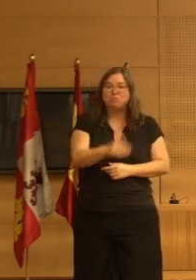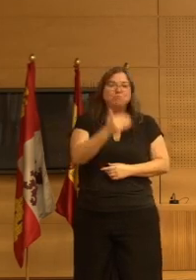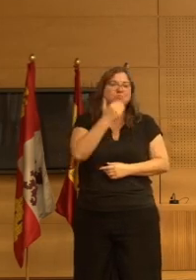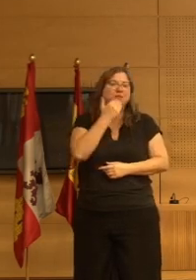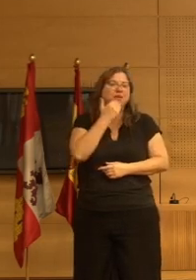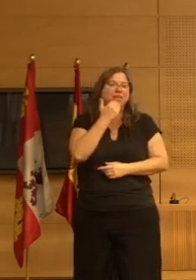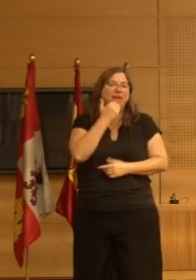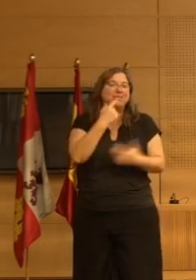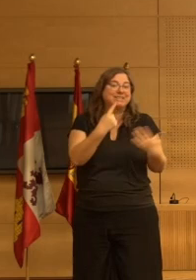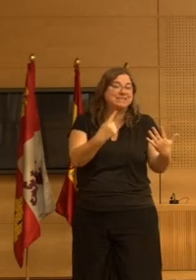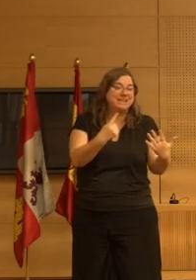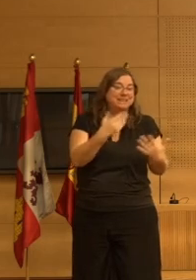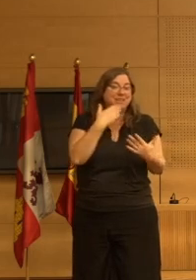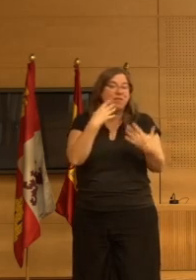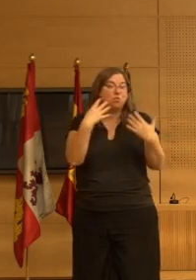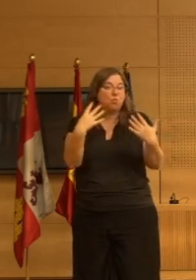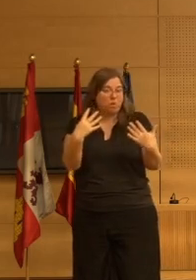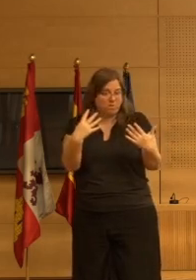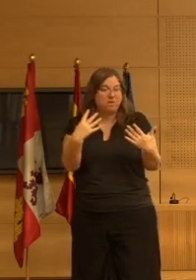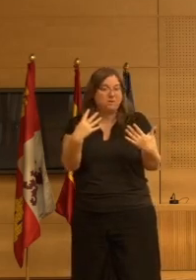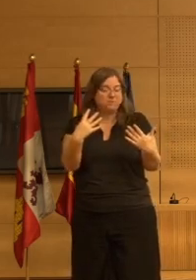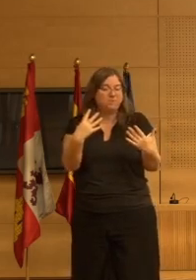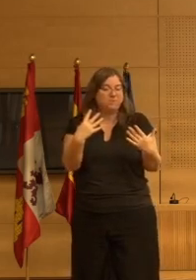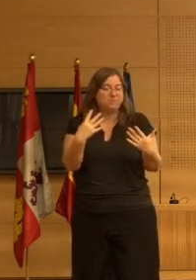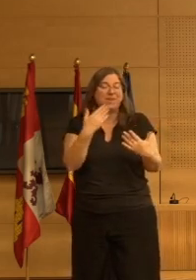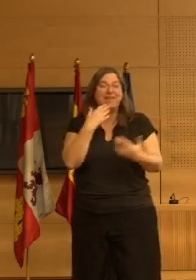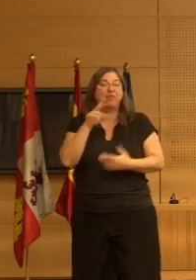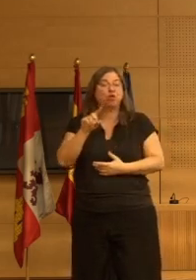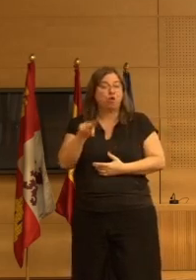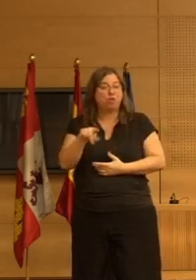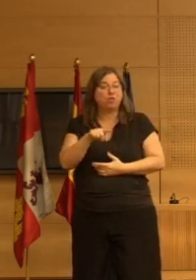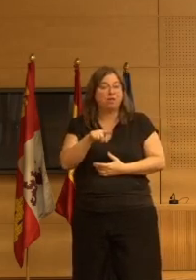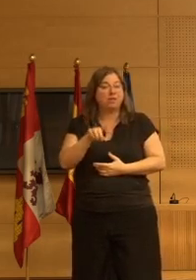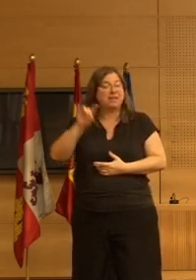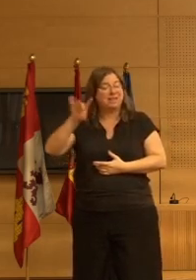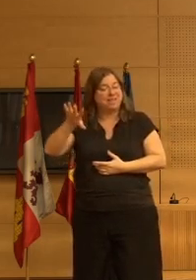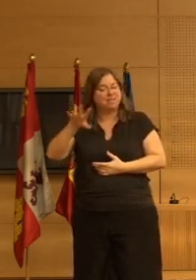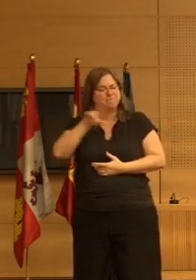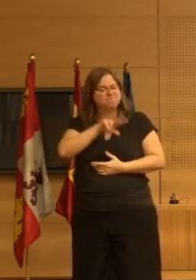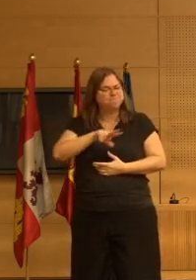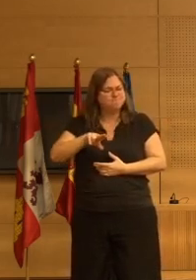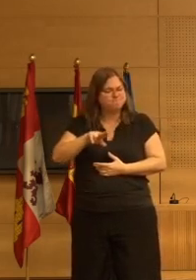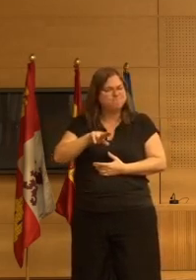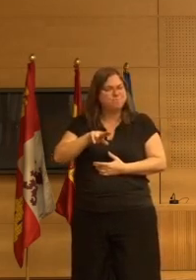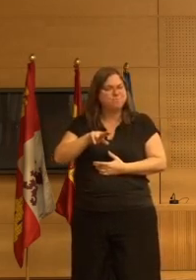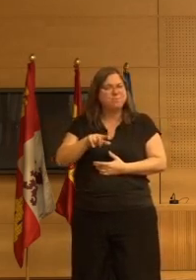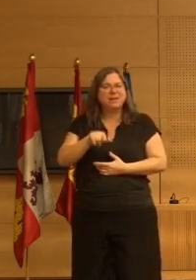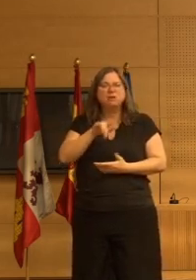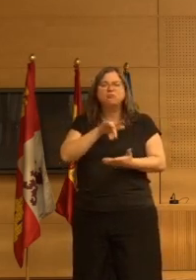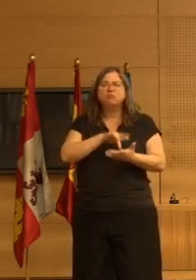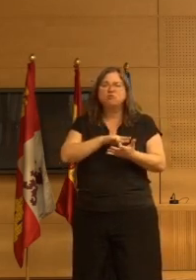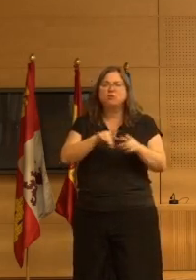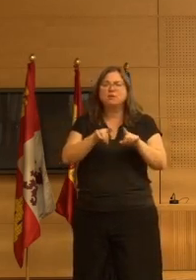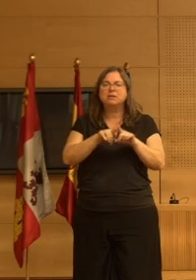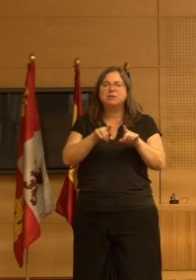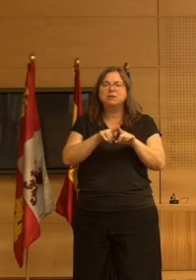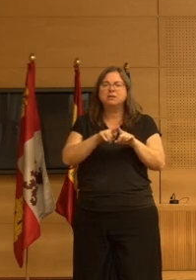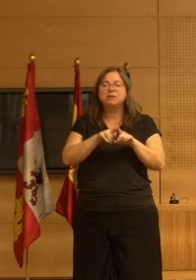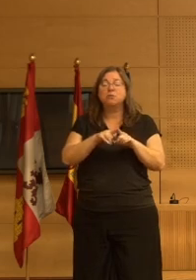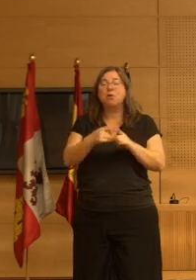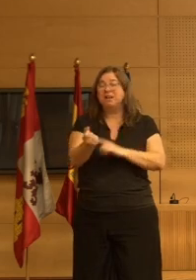6 años de 9 años de 12 años 15 años vemos unas cargas de